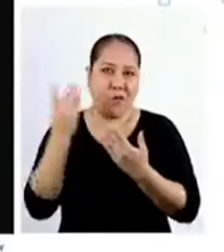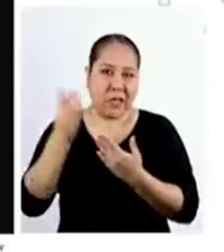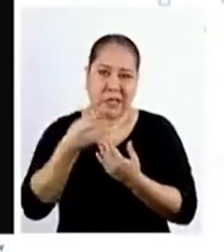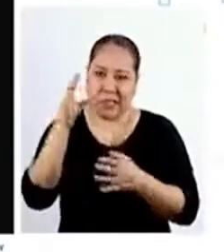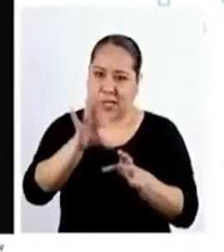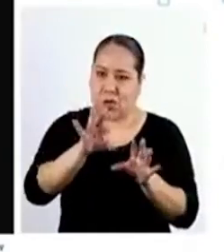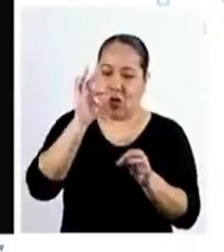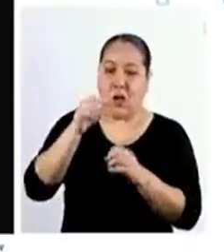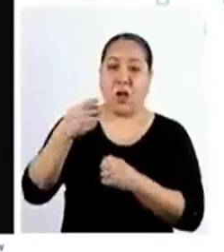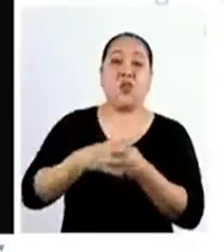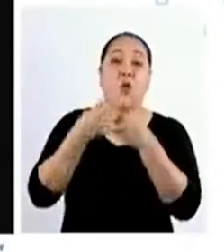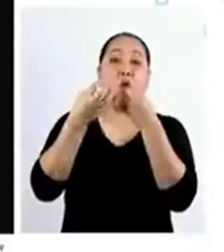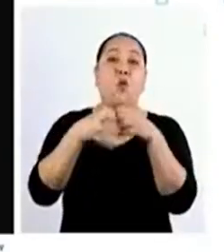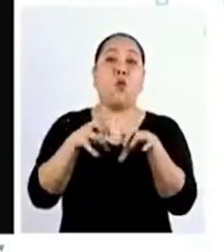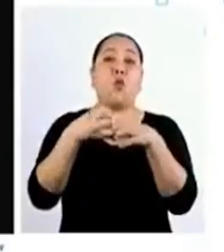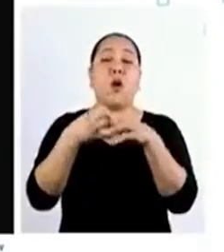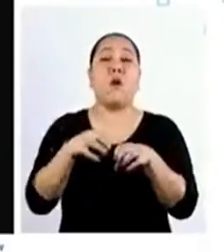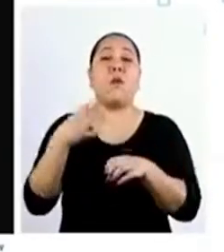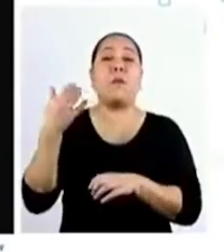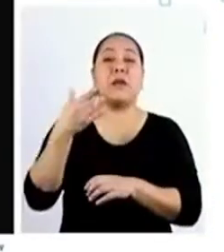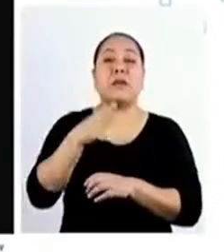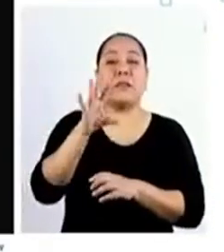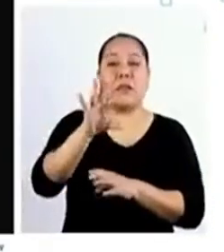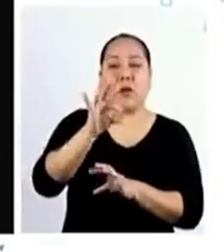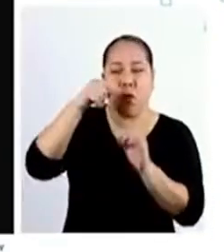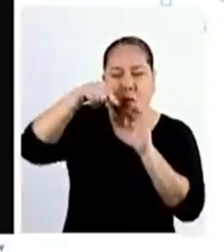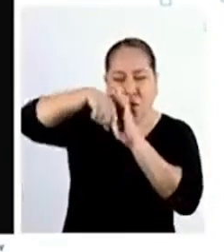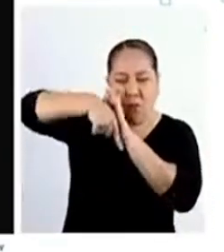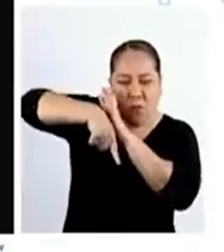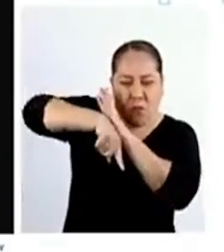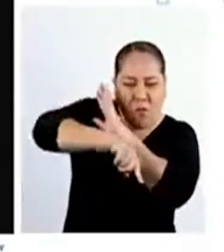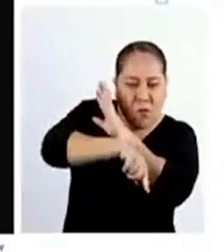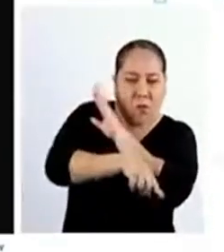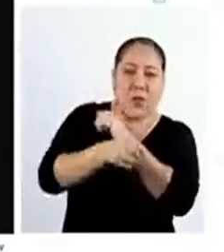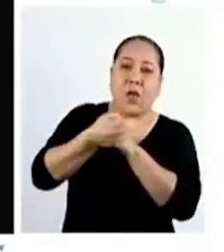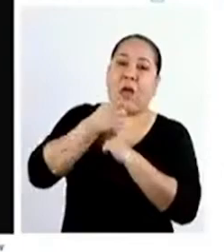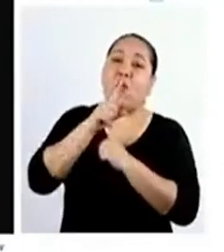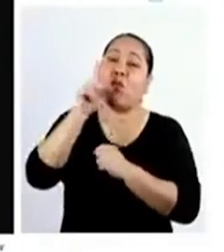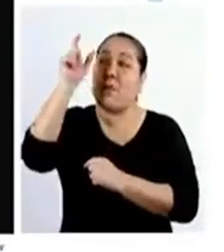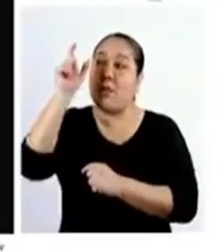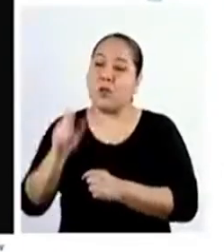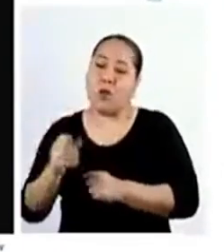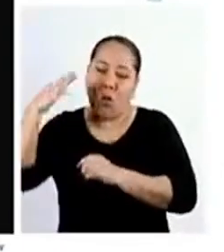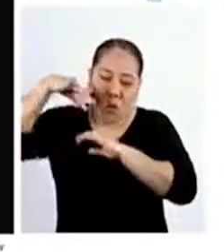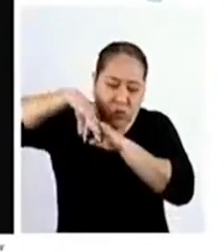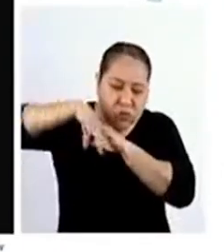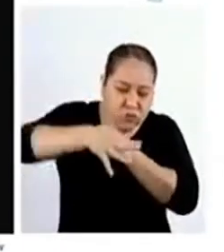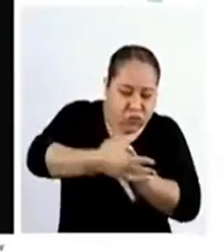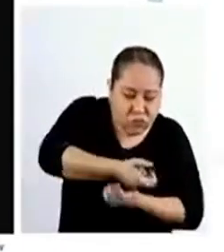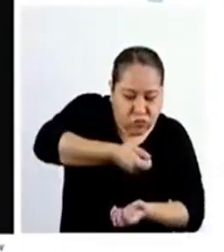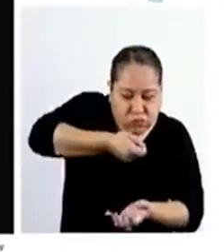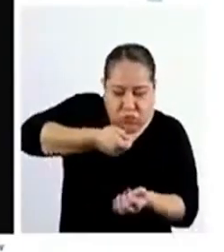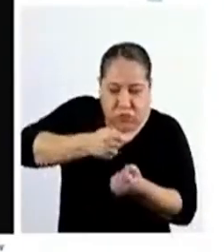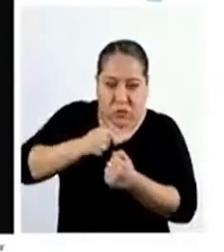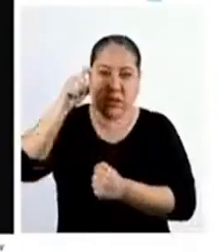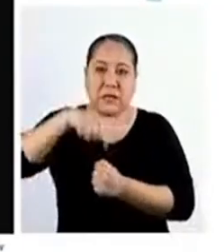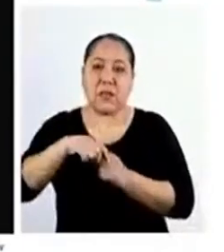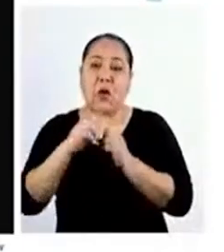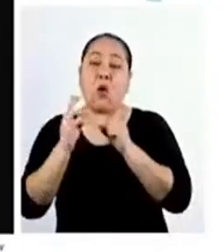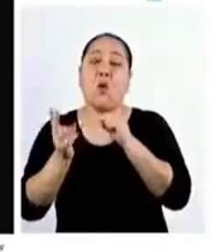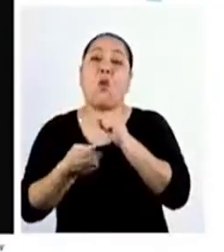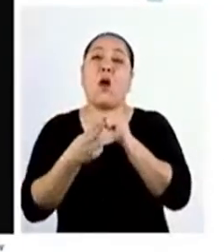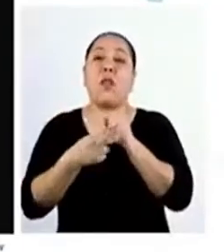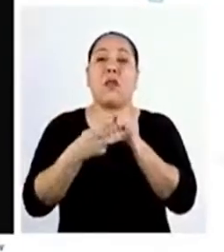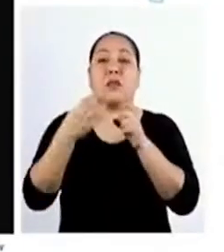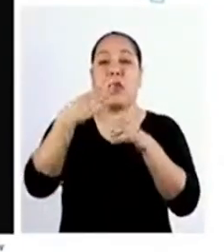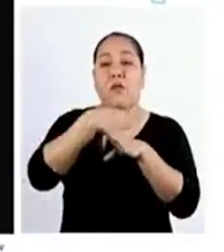de conseguir Estas huevas de pescado se encuentran en lo profundo del agua Y alguien tiene que ir a conseguirlas También necesitan empacarse de